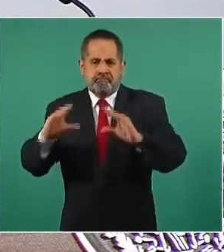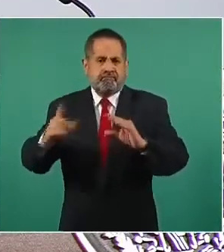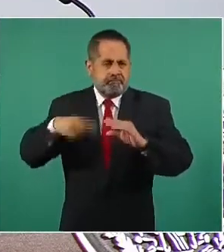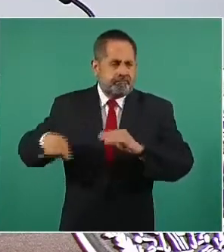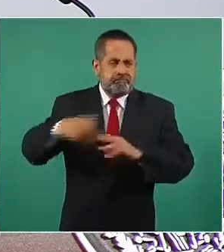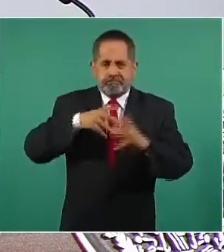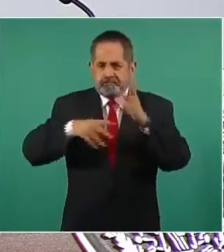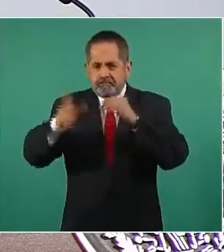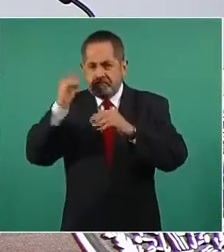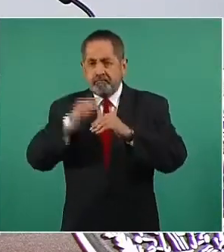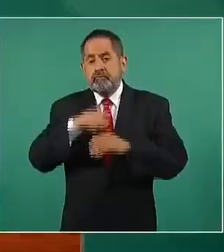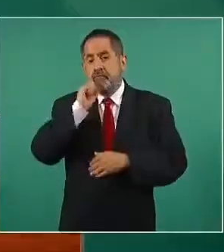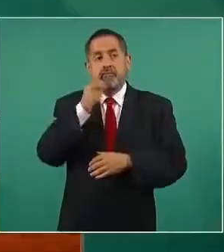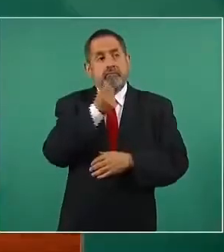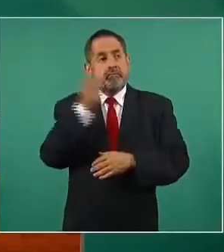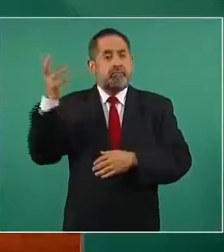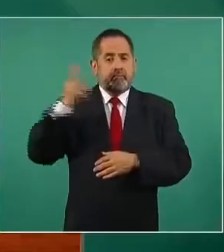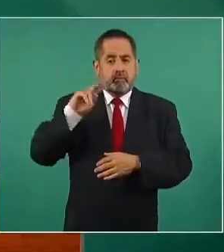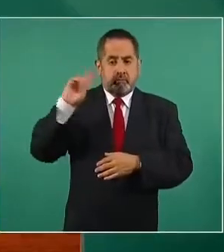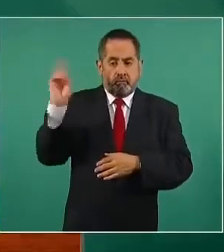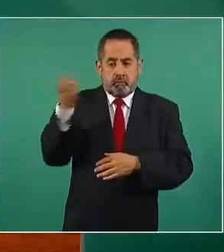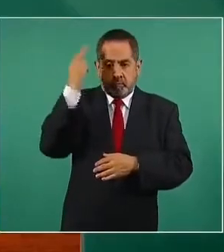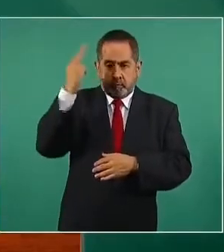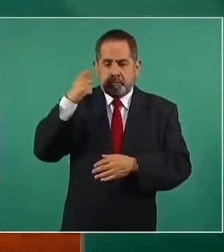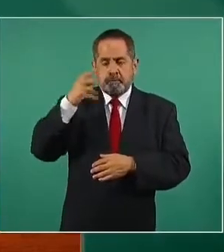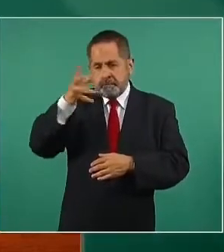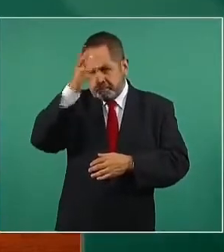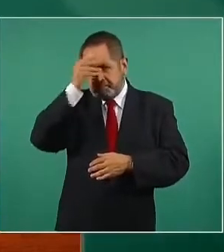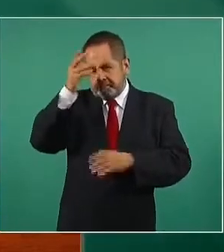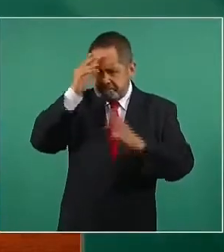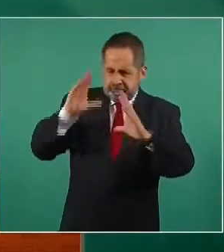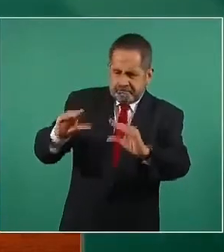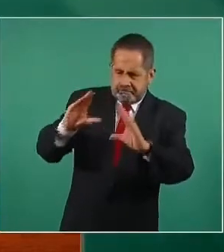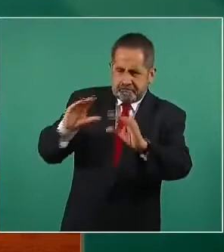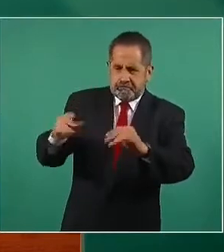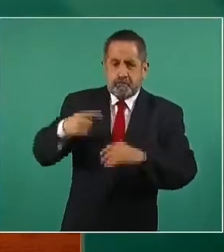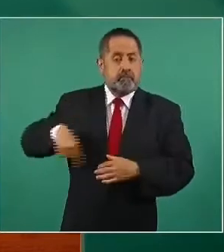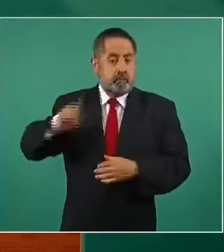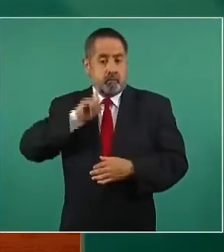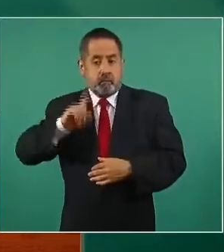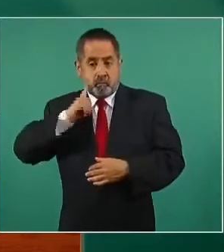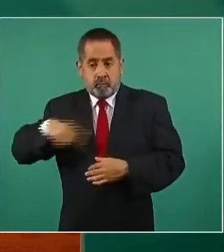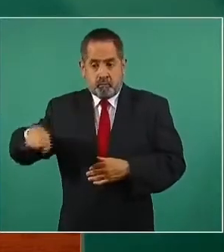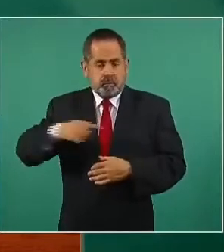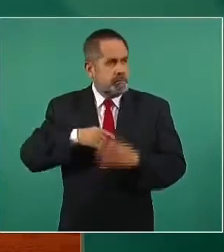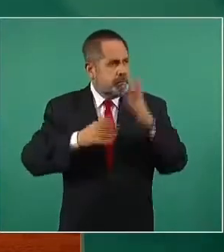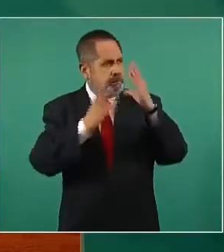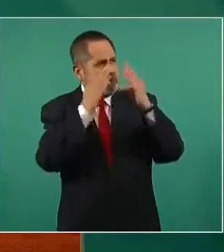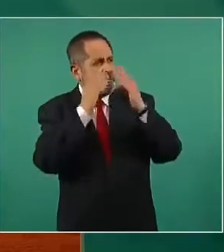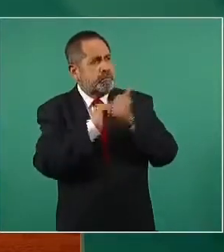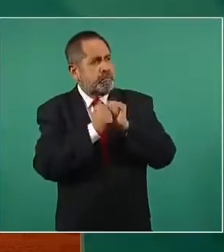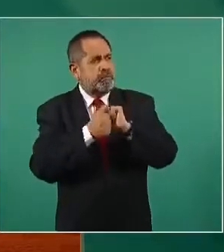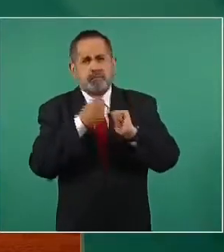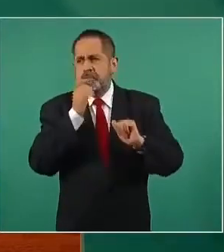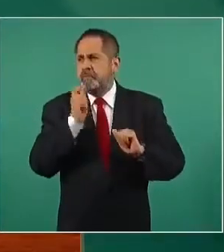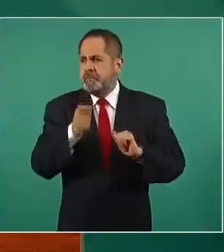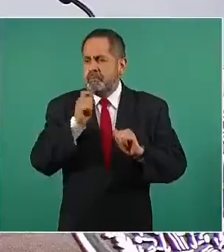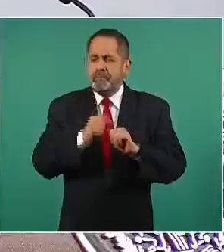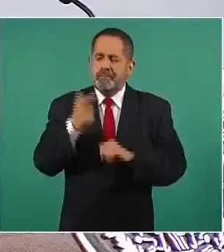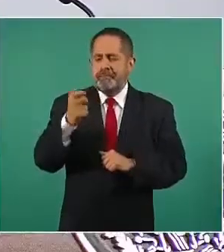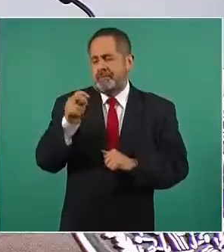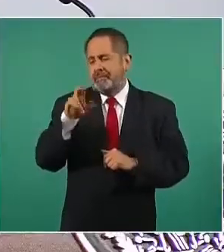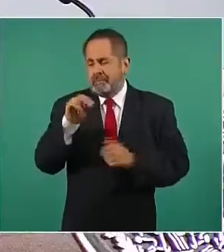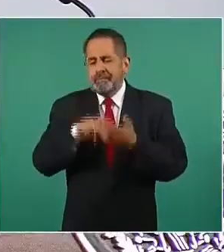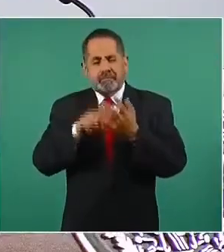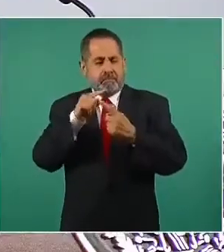así como de varias universidades que han recibido este equipo de mujeres, así como de la Fiscalía General y de la